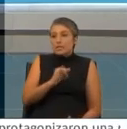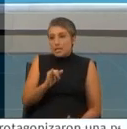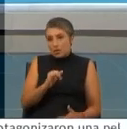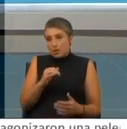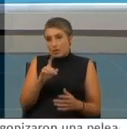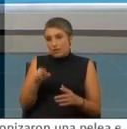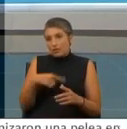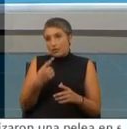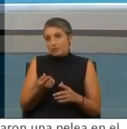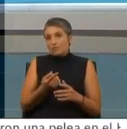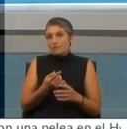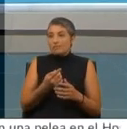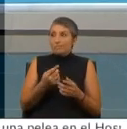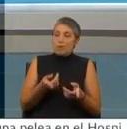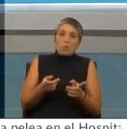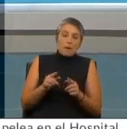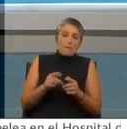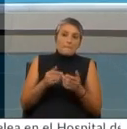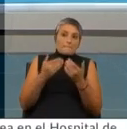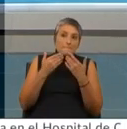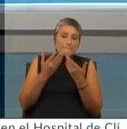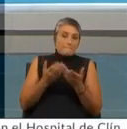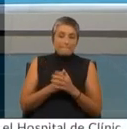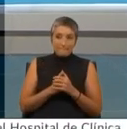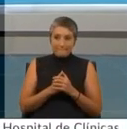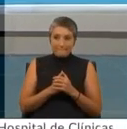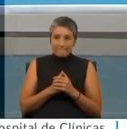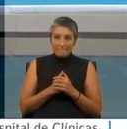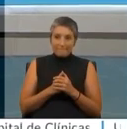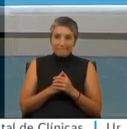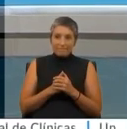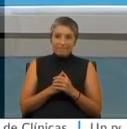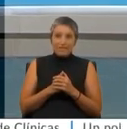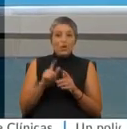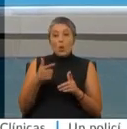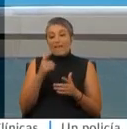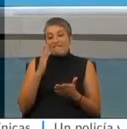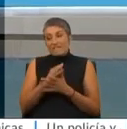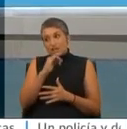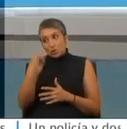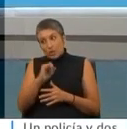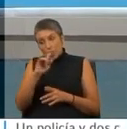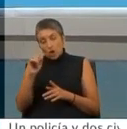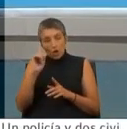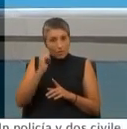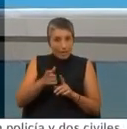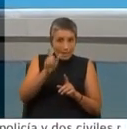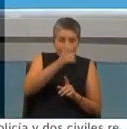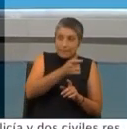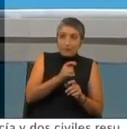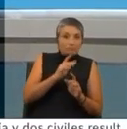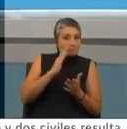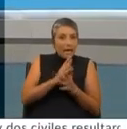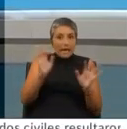Entonces, en realidad tendría que haber reanudado. Decir, no, no es falta de su niño, es falta para el otro lado. Cambiar esa decisión. Pero no, no sancionó